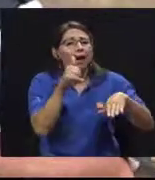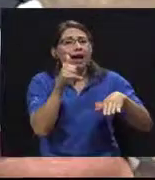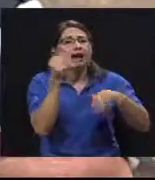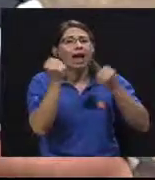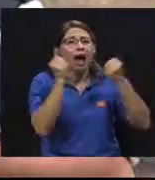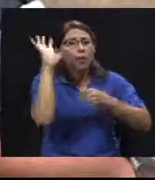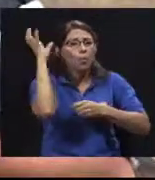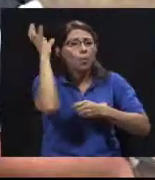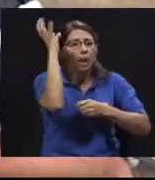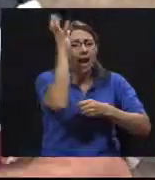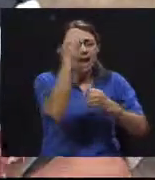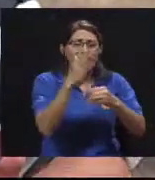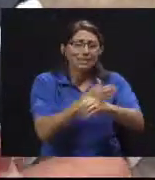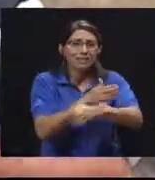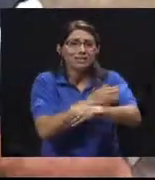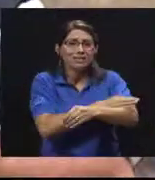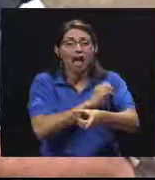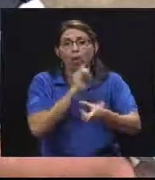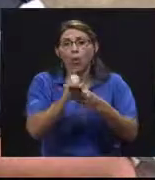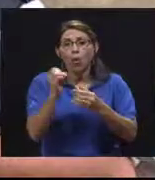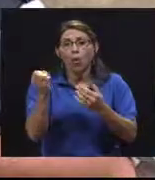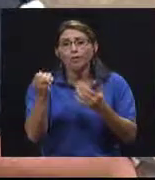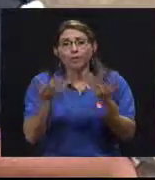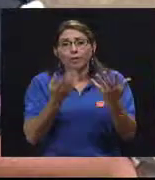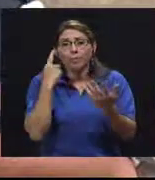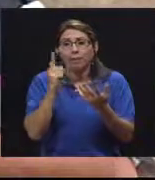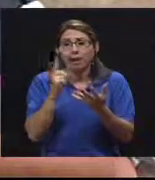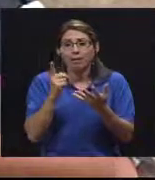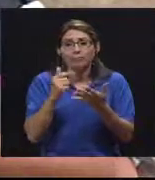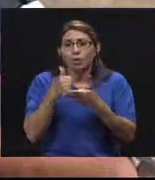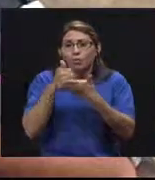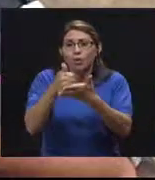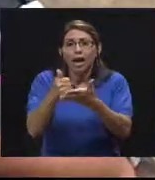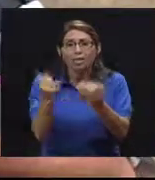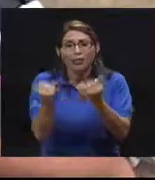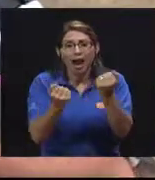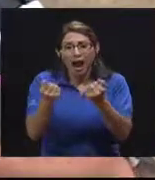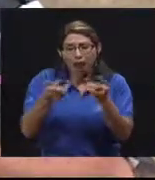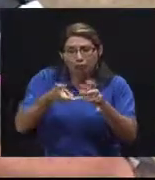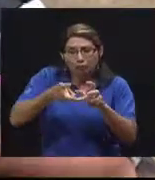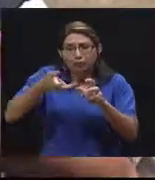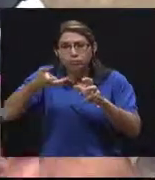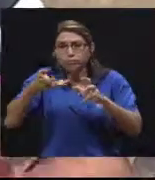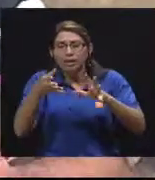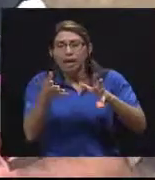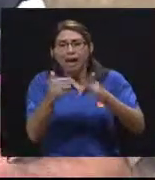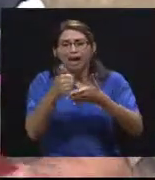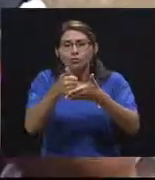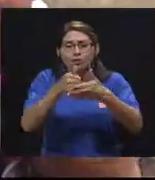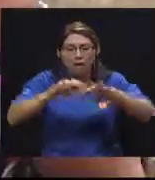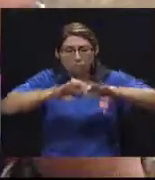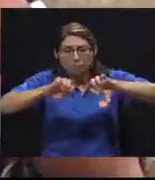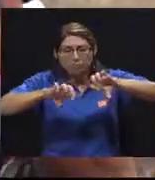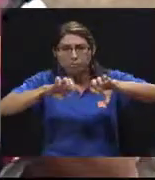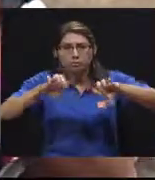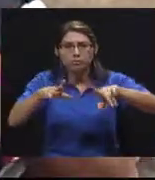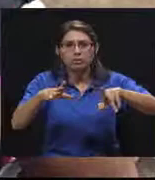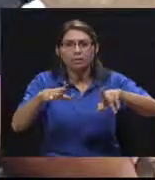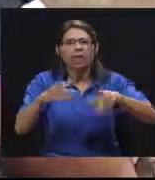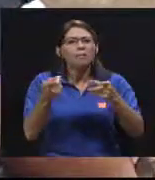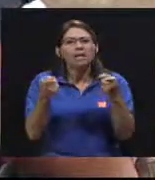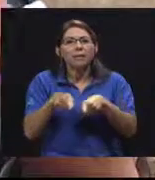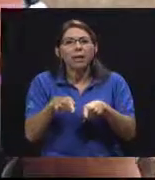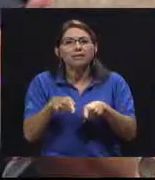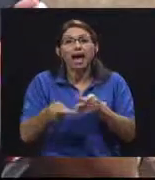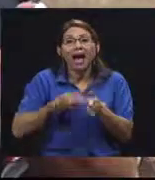vehículos, llámese ambulancio soporte avanzado, incluso vehículos de rescate, si la persona puede estar prensada o atrapada. ¿Qué es lo que sucede? Que a veces también